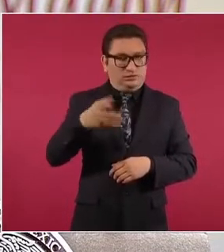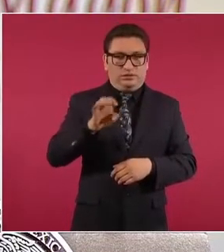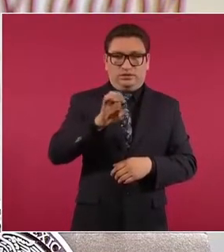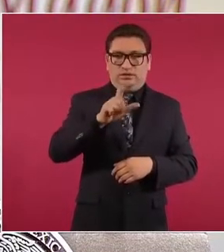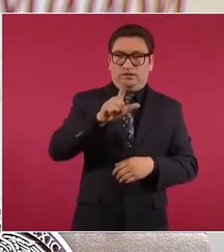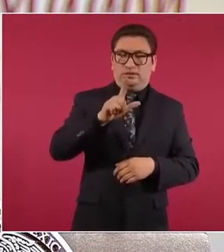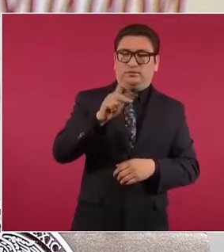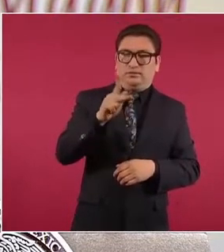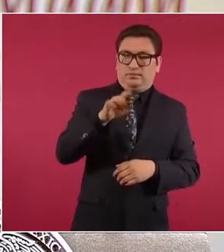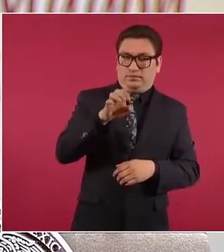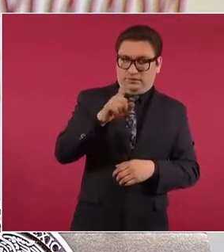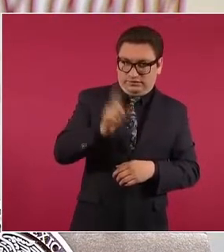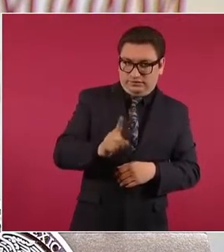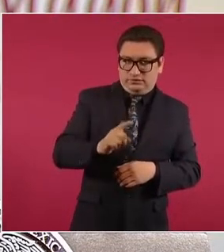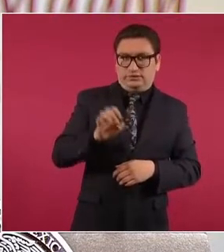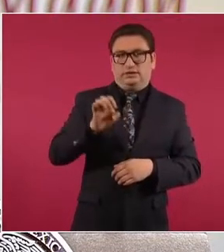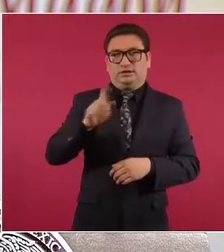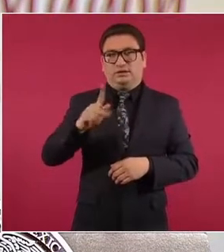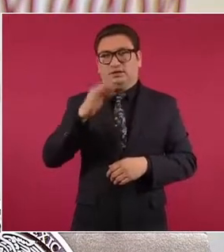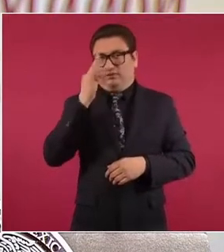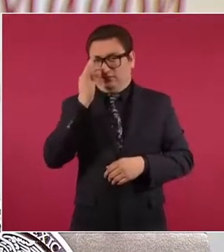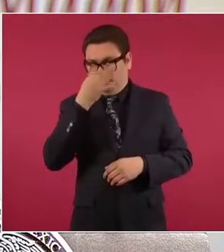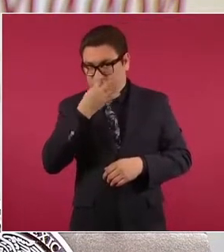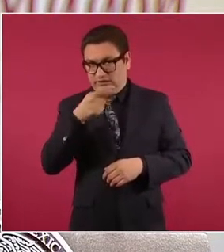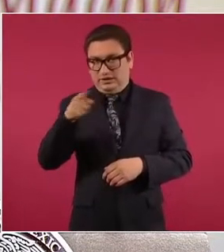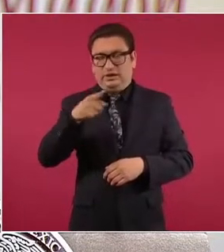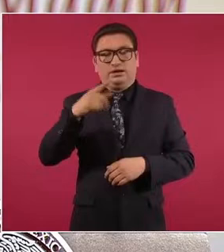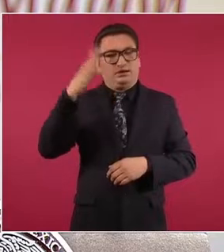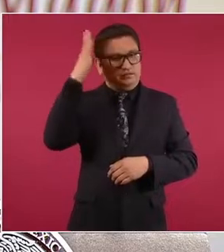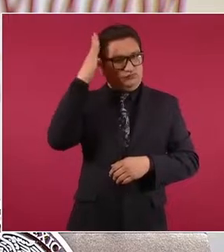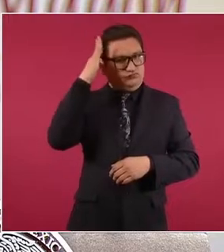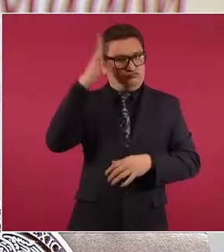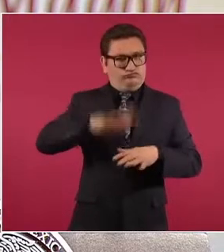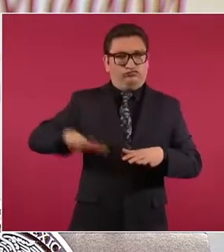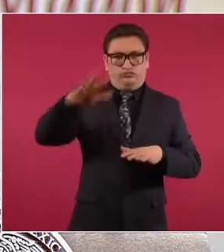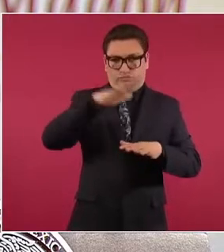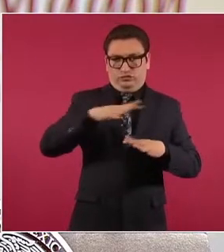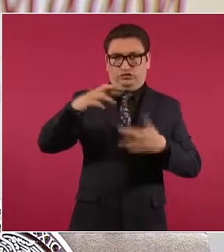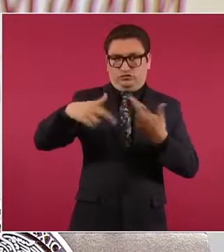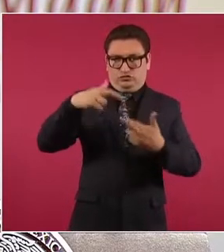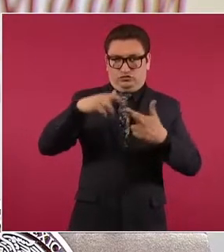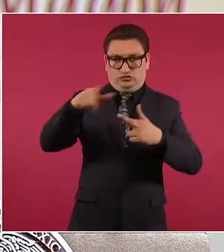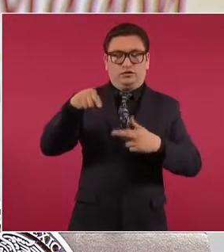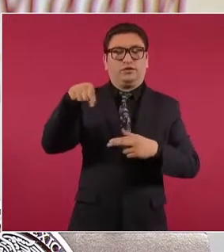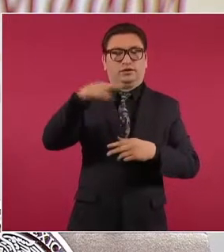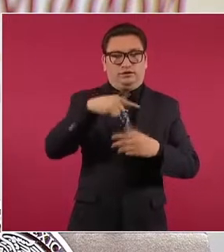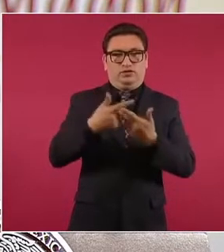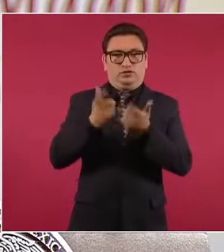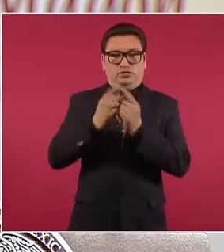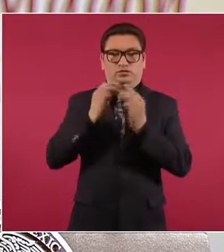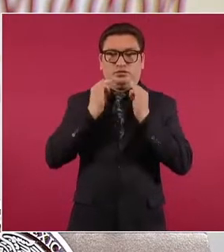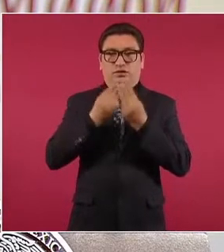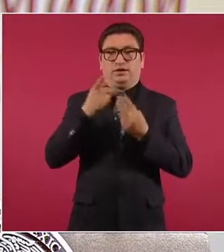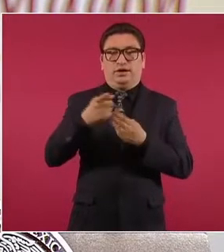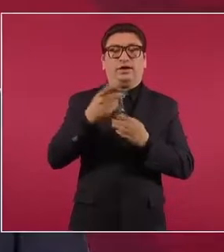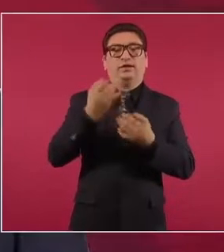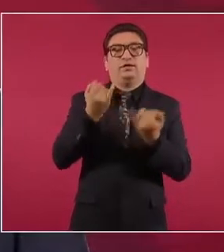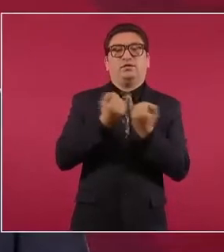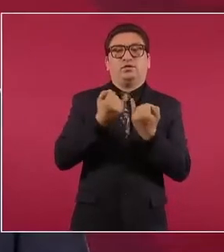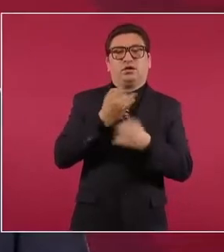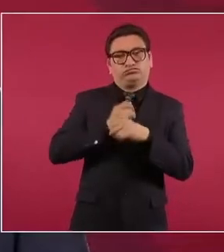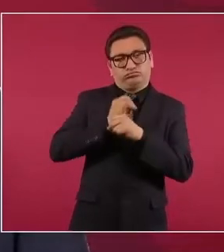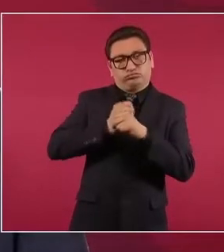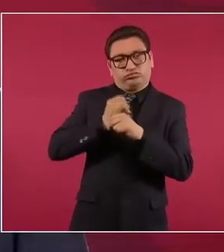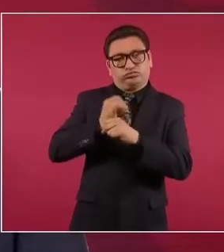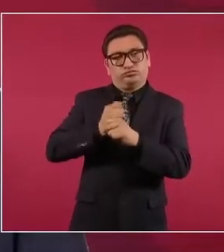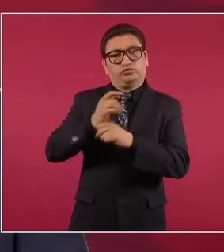y el fresa, que son los líderes criminales de esa región, una línea de investigación también los vincula junto con